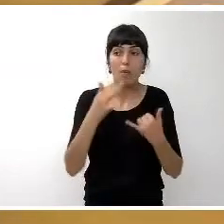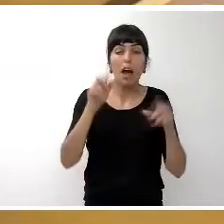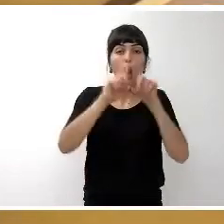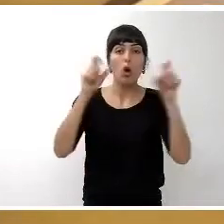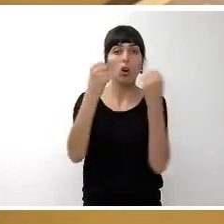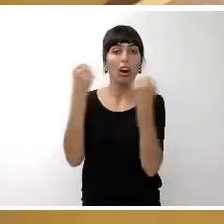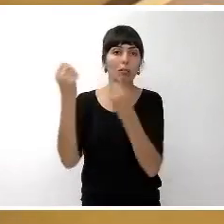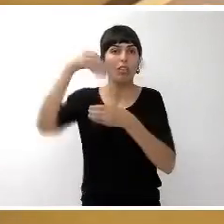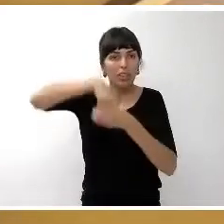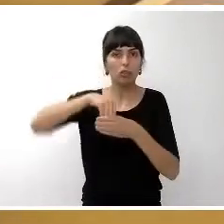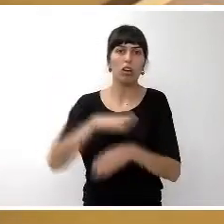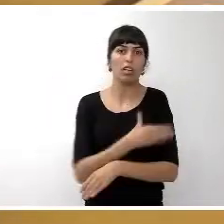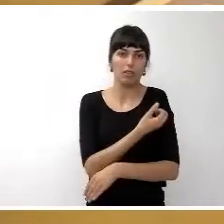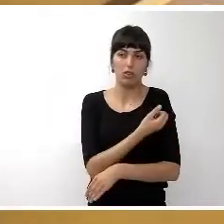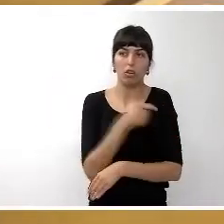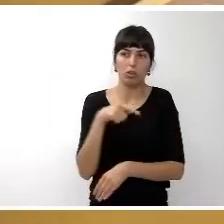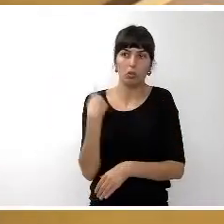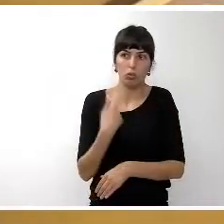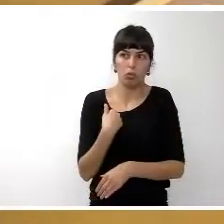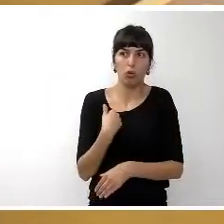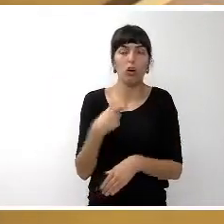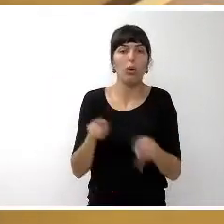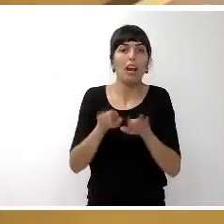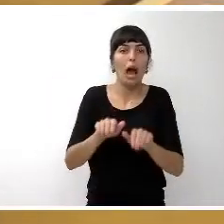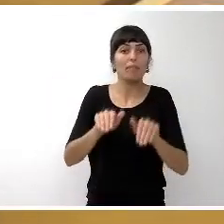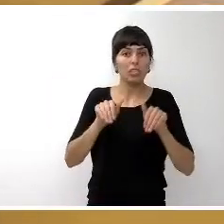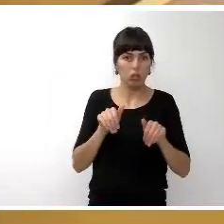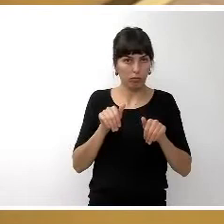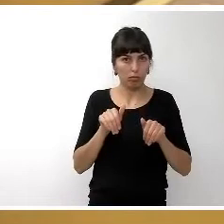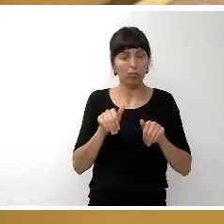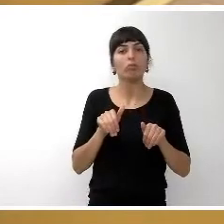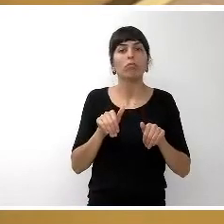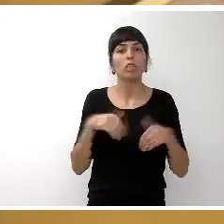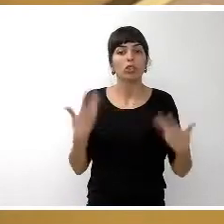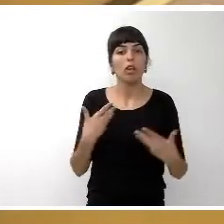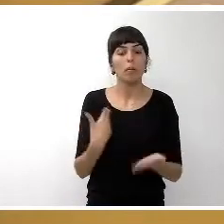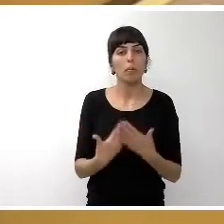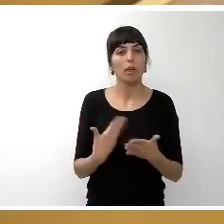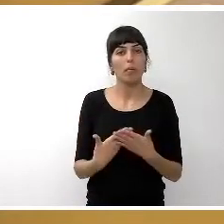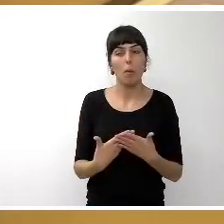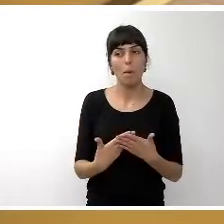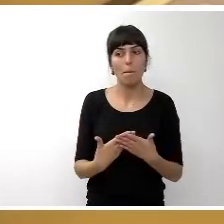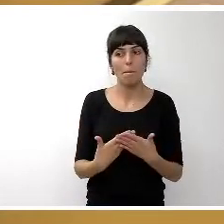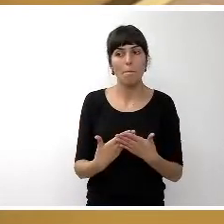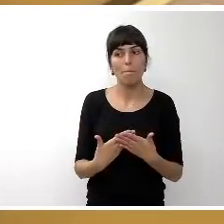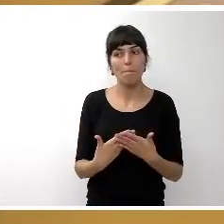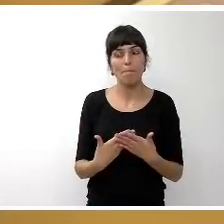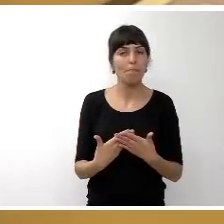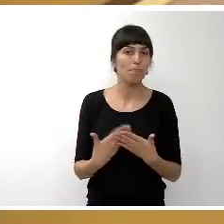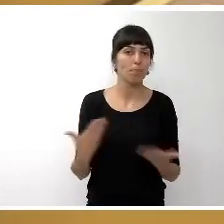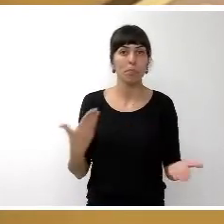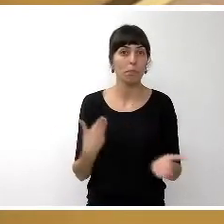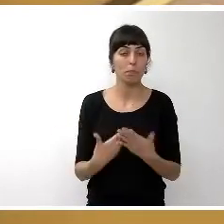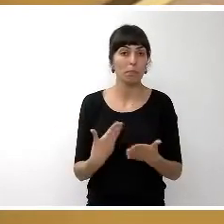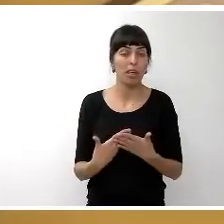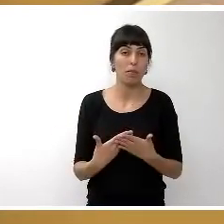Cabildo, en donde fijamos posición con una abstención al respecto y pedimos que se haga o